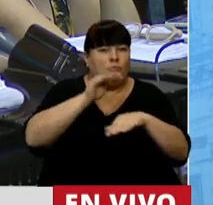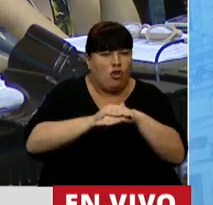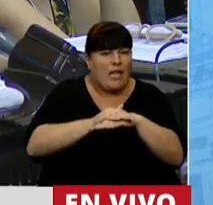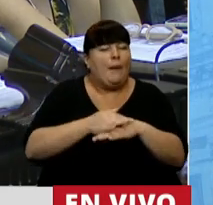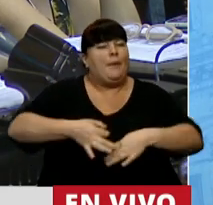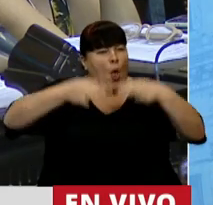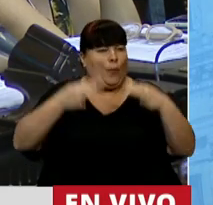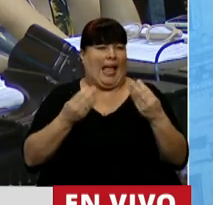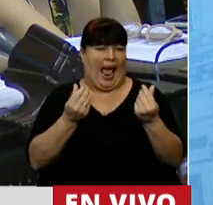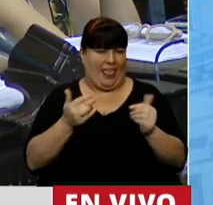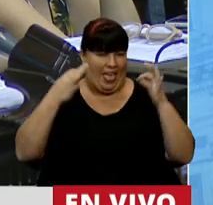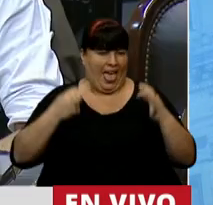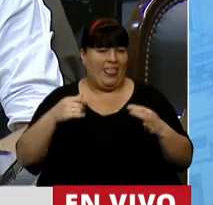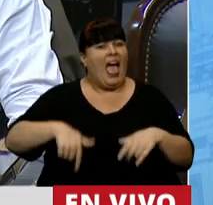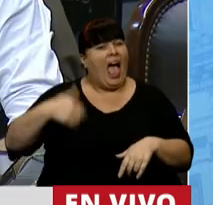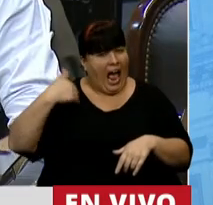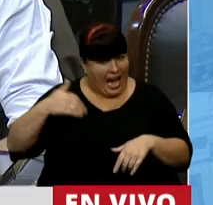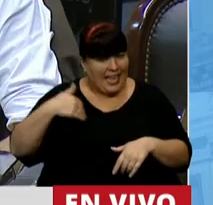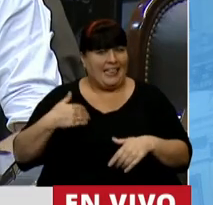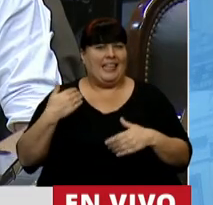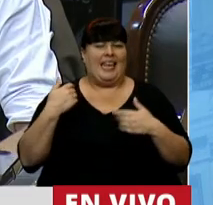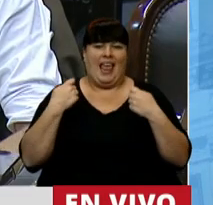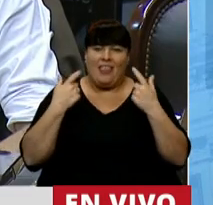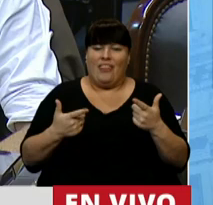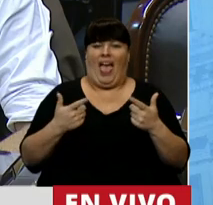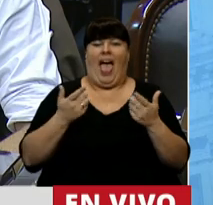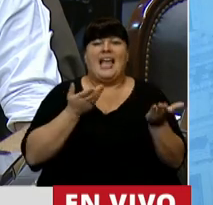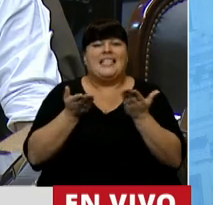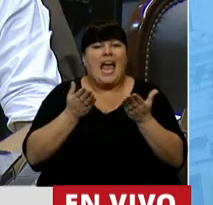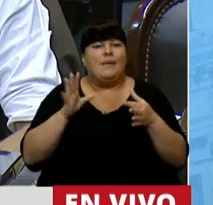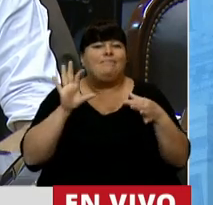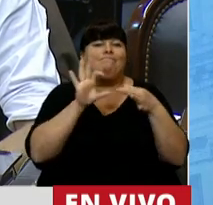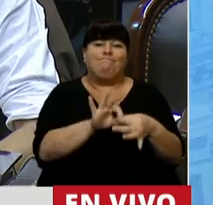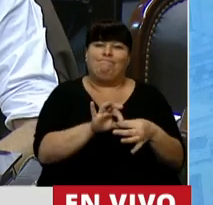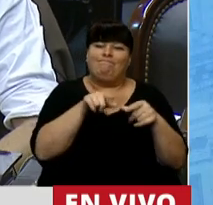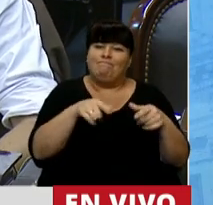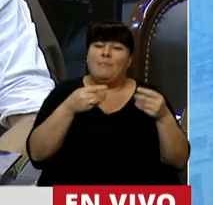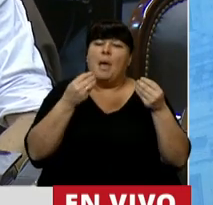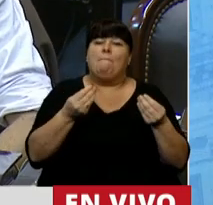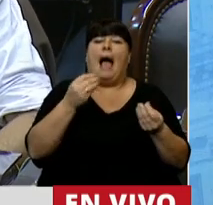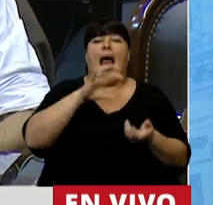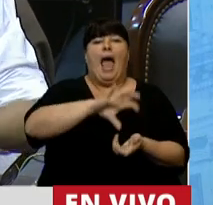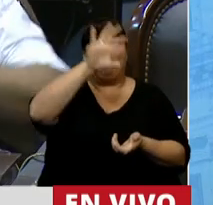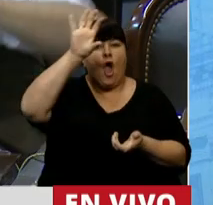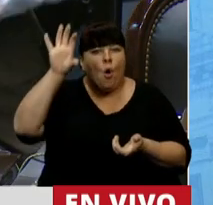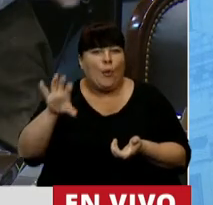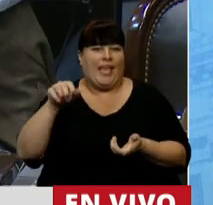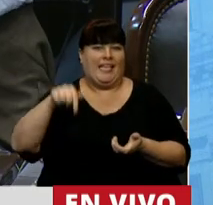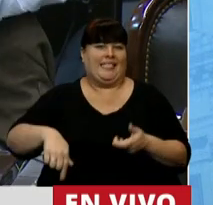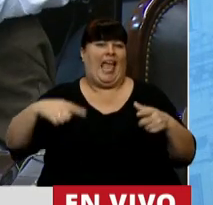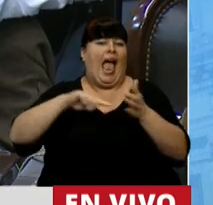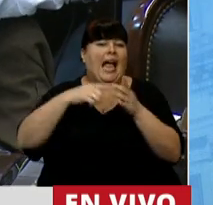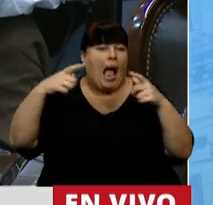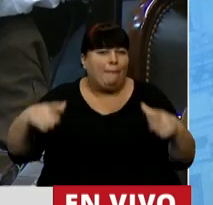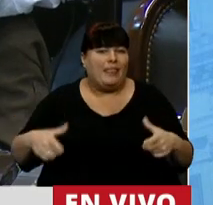la más alta calidad, que Argentina pueda tener servicios acordes para que en cada provincia, para que en esta ciudad